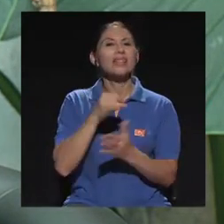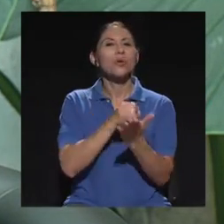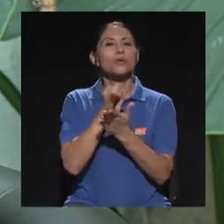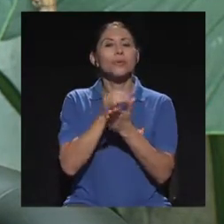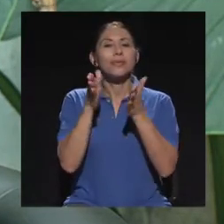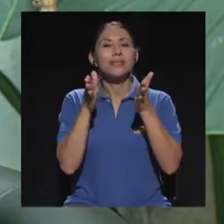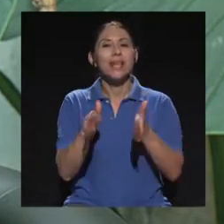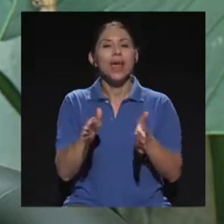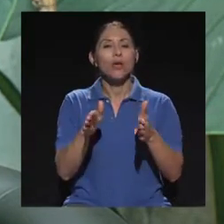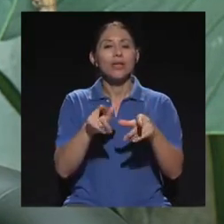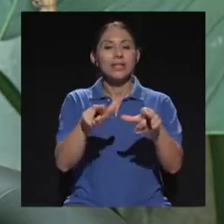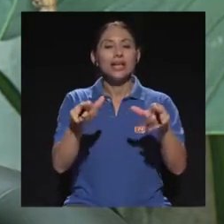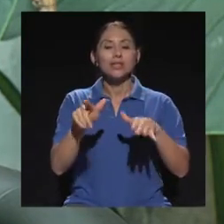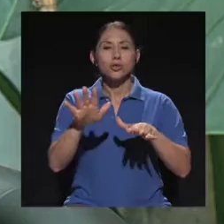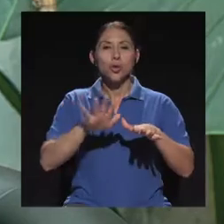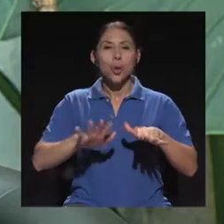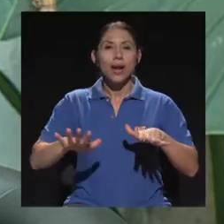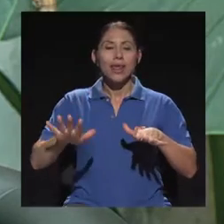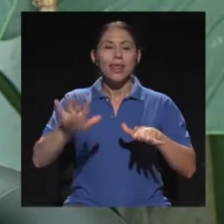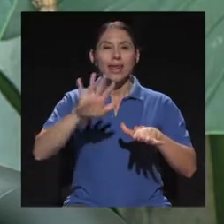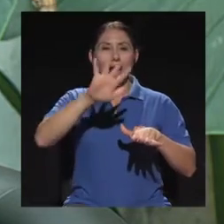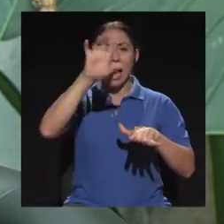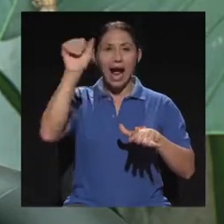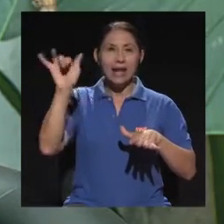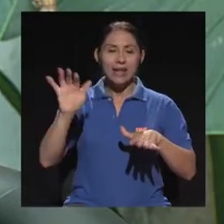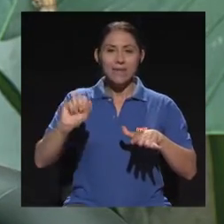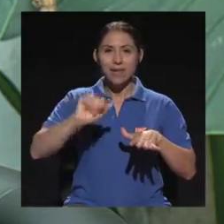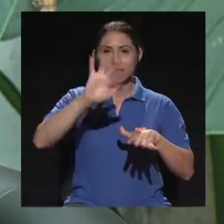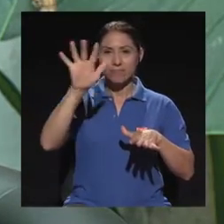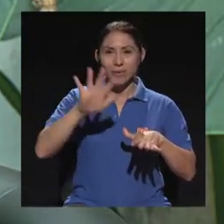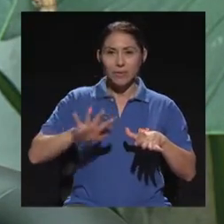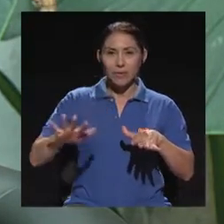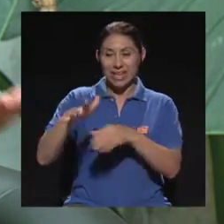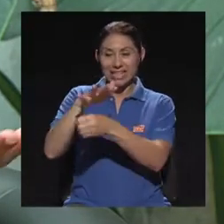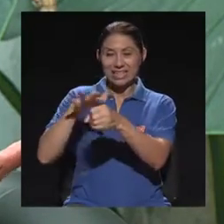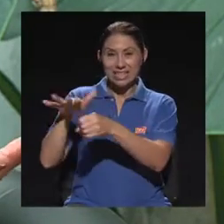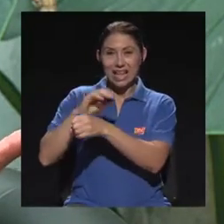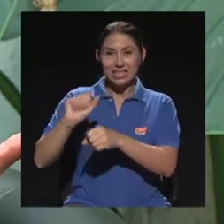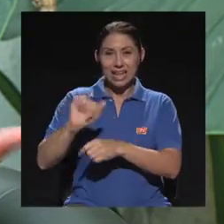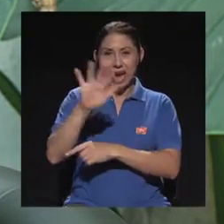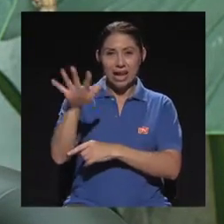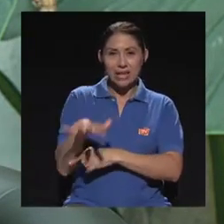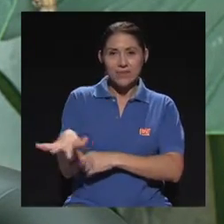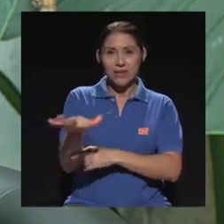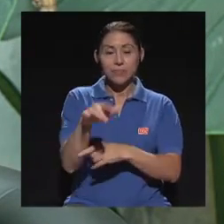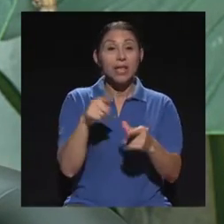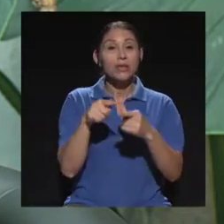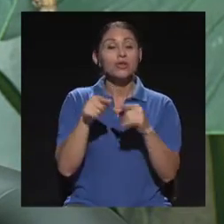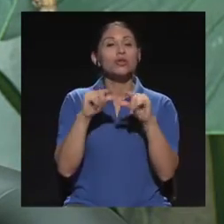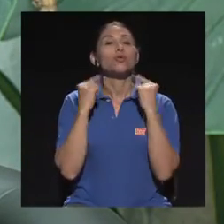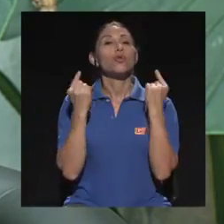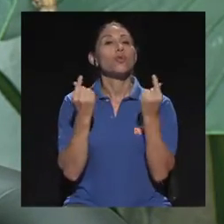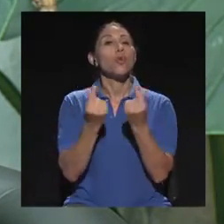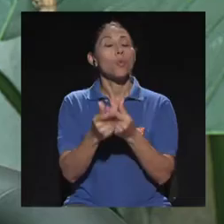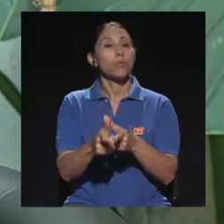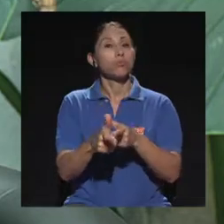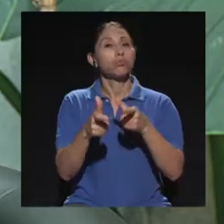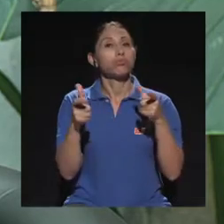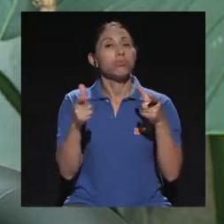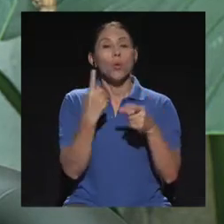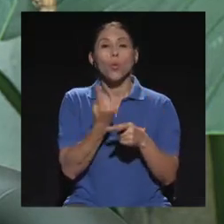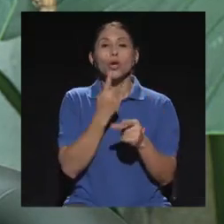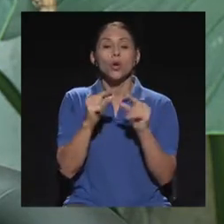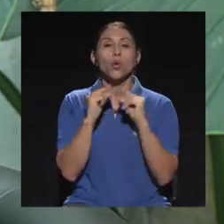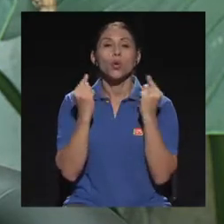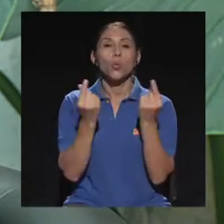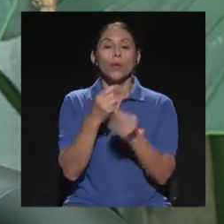investigadores de la zona del Caribe, de todas las islas del Caribe. Entonces, somos un grupo bastante grande. Y es el único grupo que ha